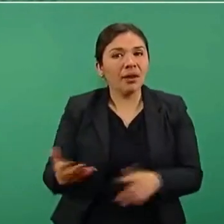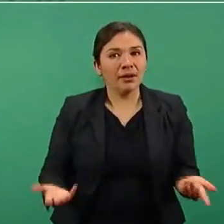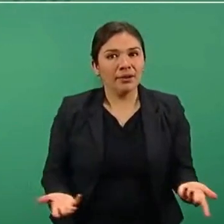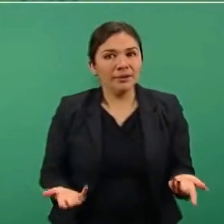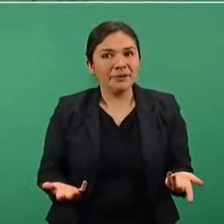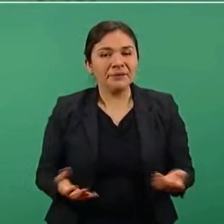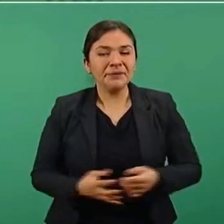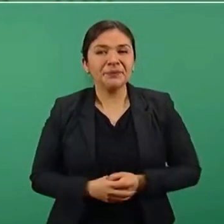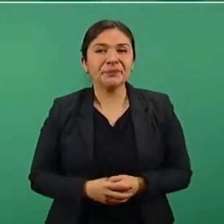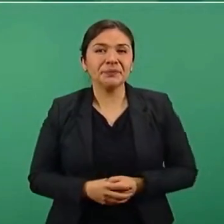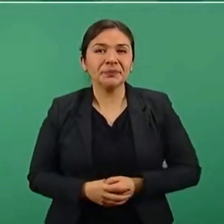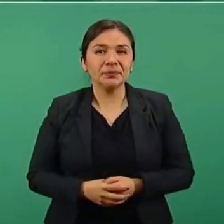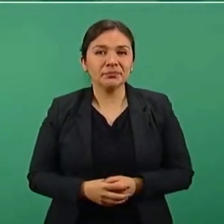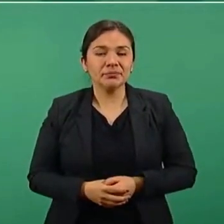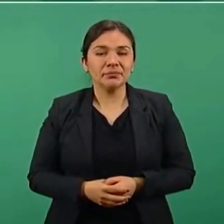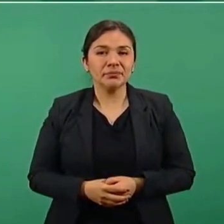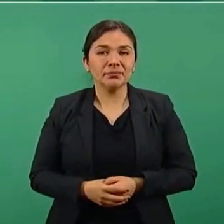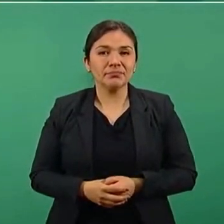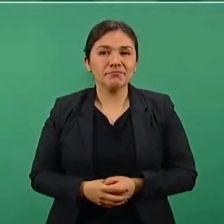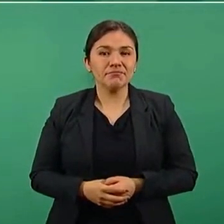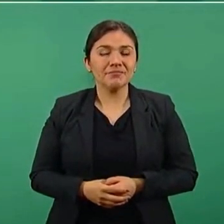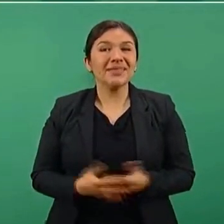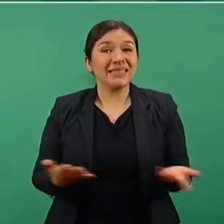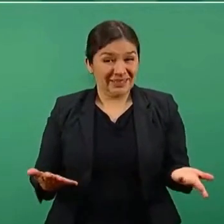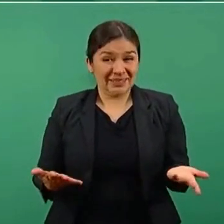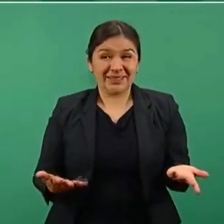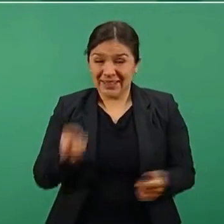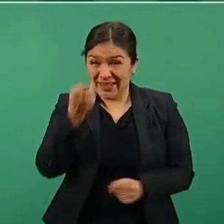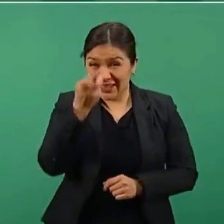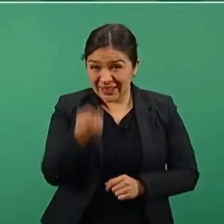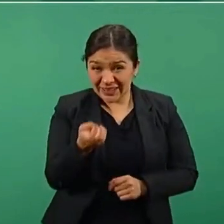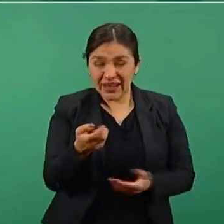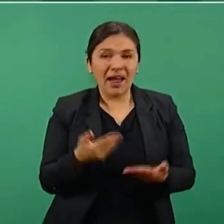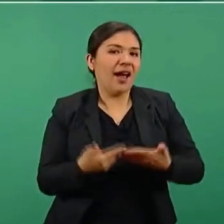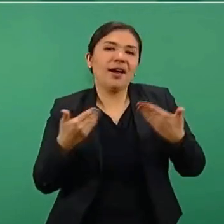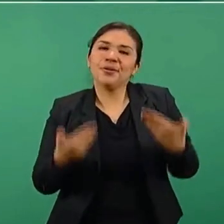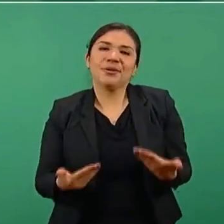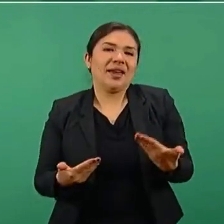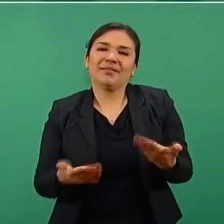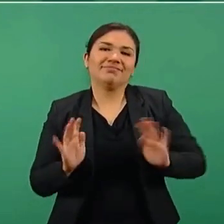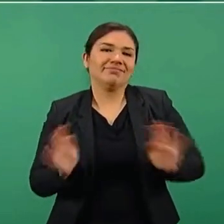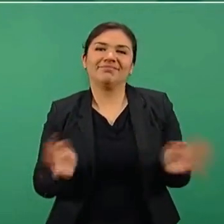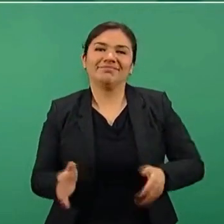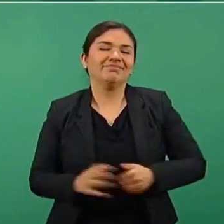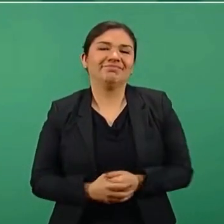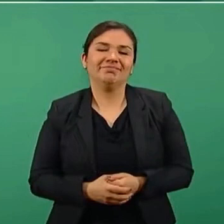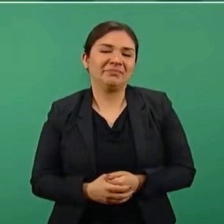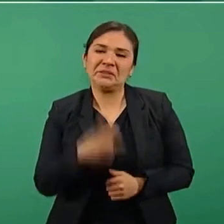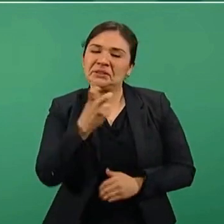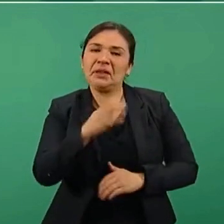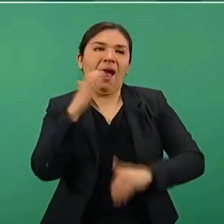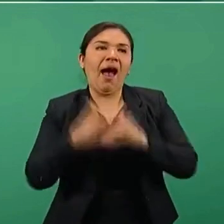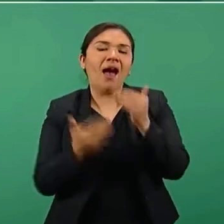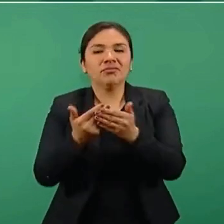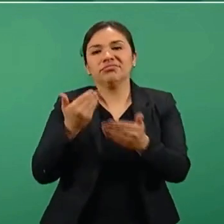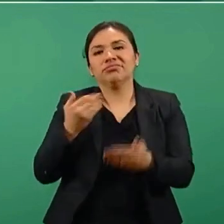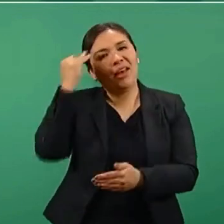organizada. Entonces, eso ya no, eso ya se terminó.